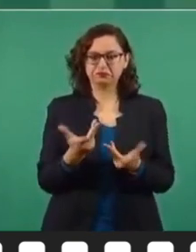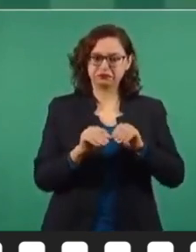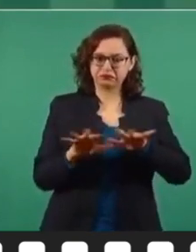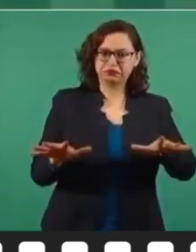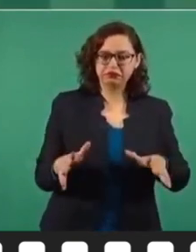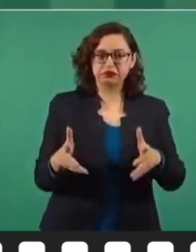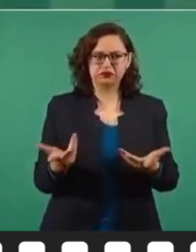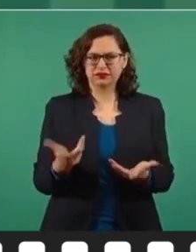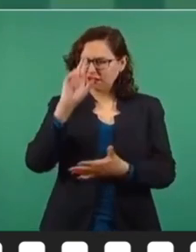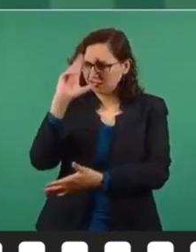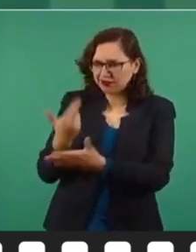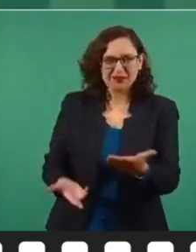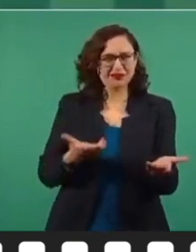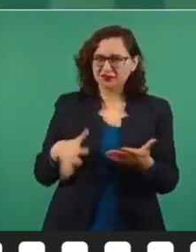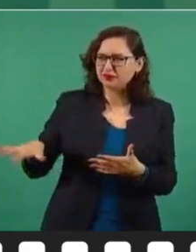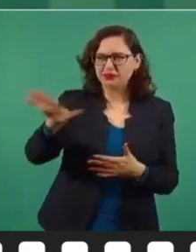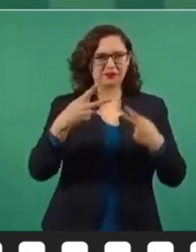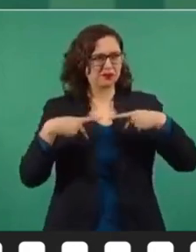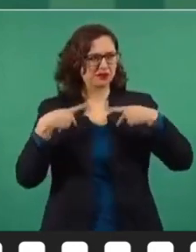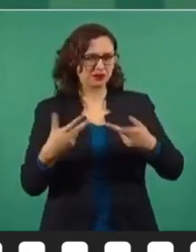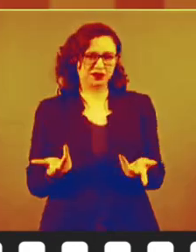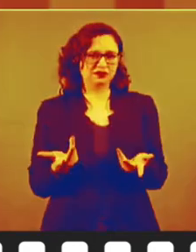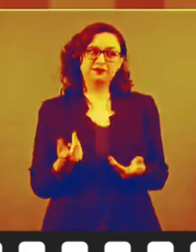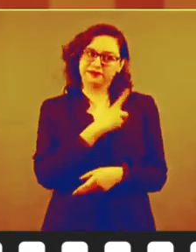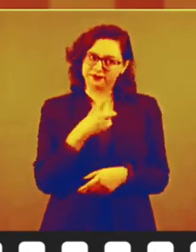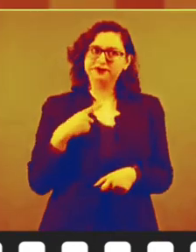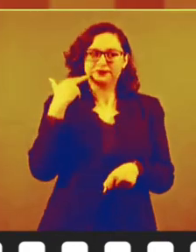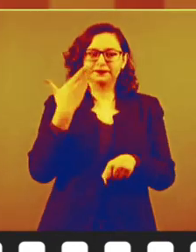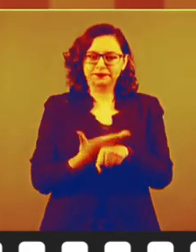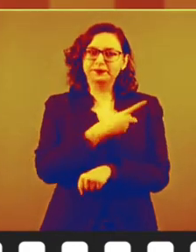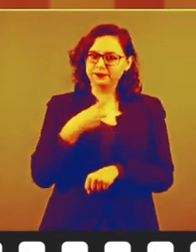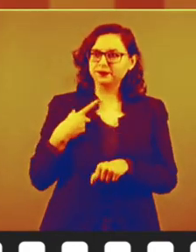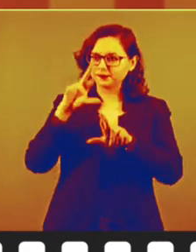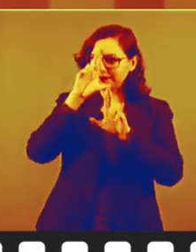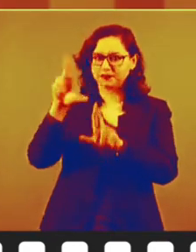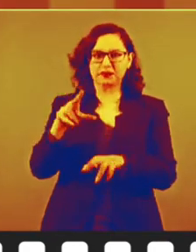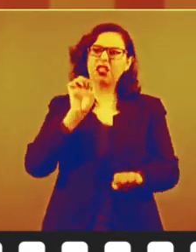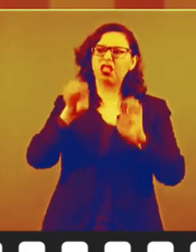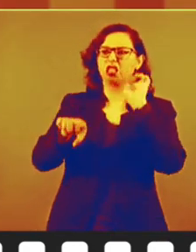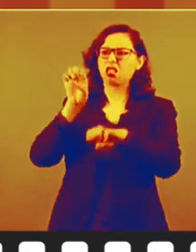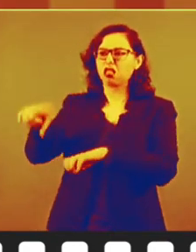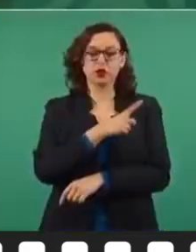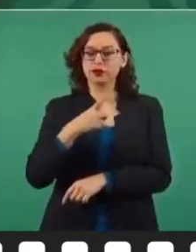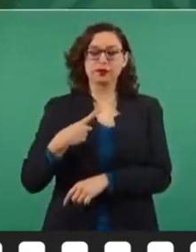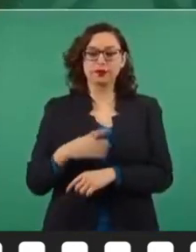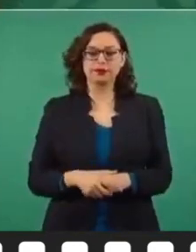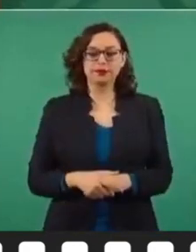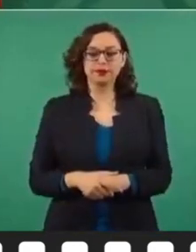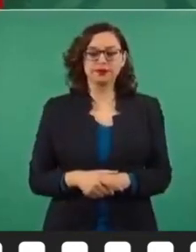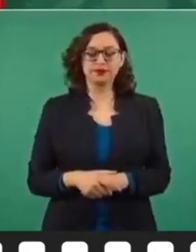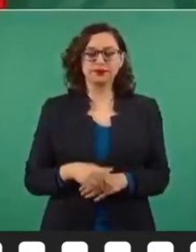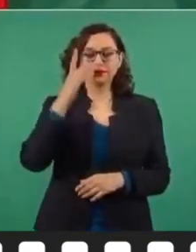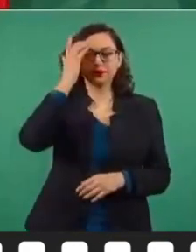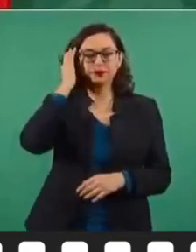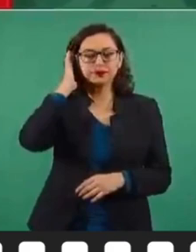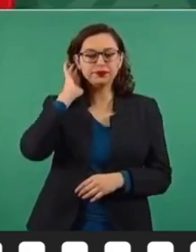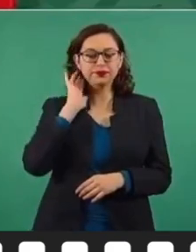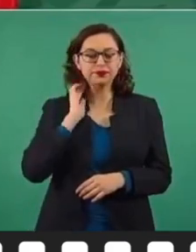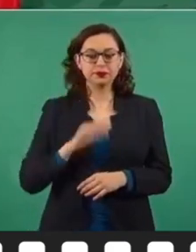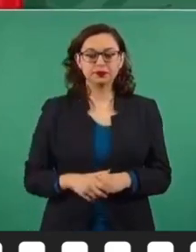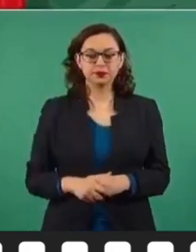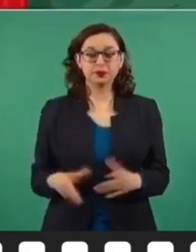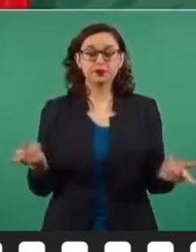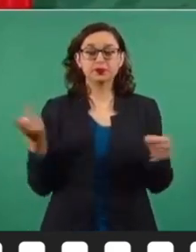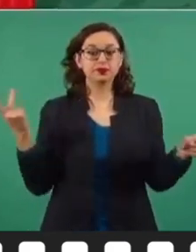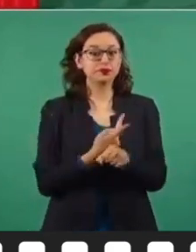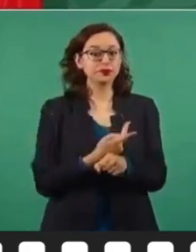respeto a la gente, que no se puede mentir impunemente. En los últimos tiempos, por